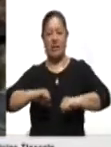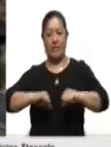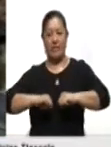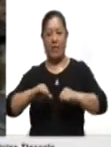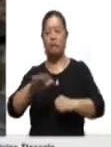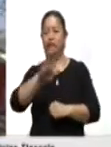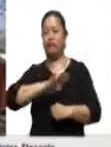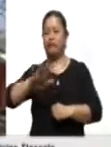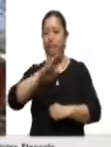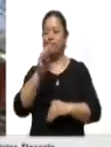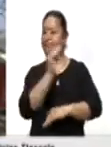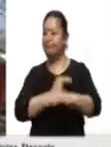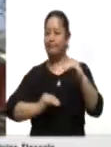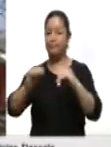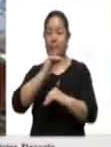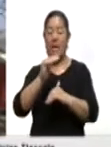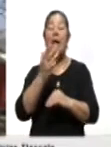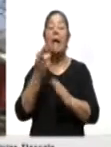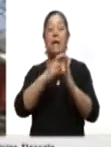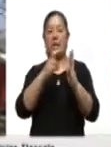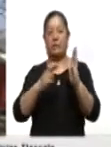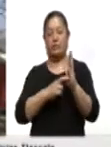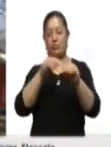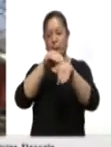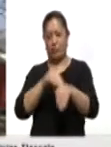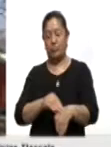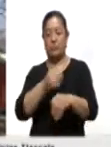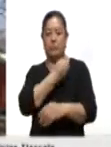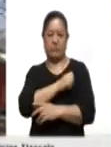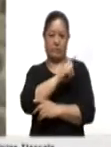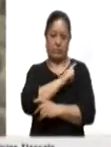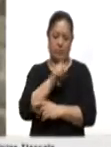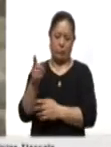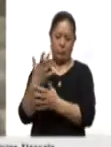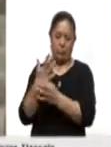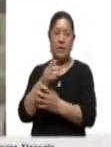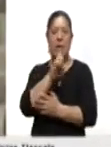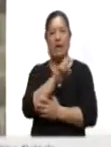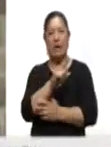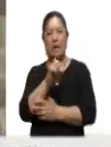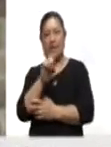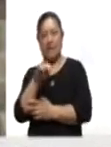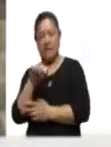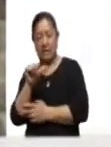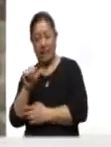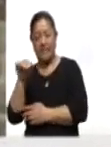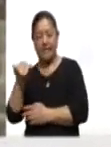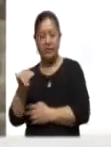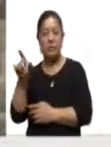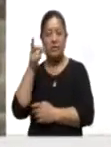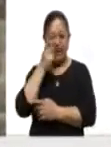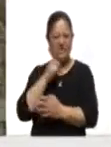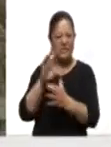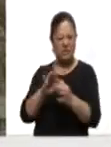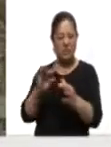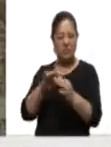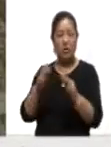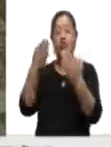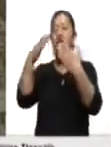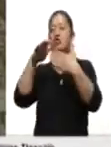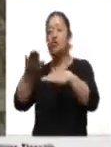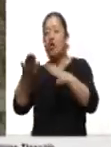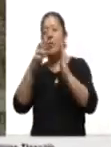acuerdo con las normas sanitarias establecidas por las autoridades de salud. Elena Minulina platicó con Ahora Noticias sobre las medidas que